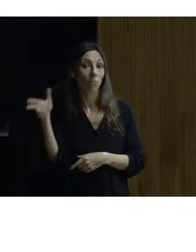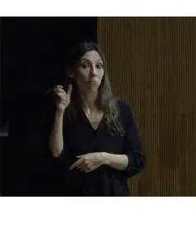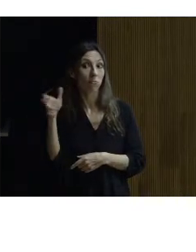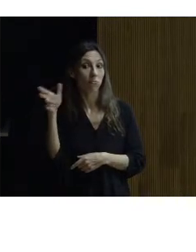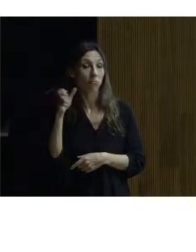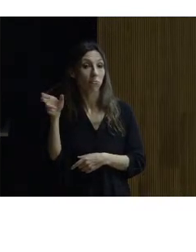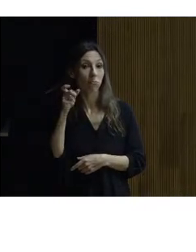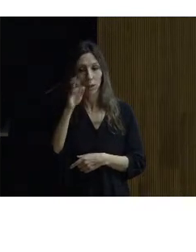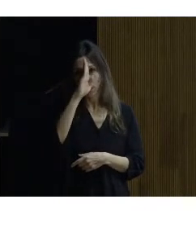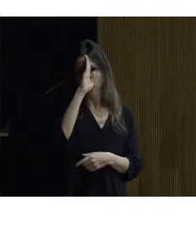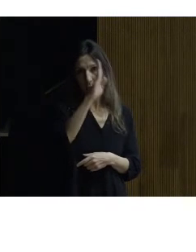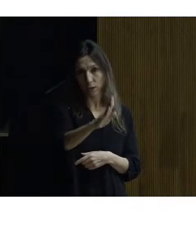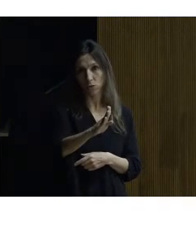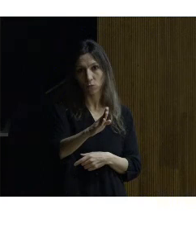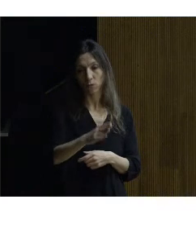el oído